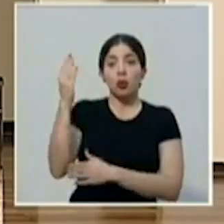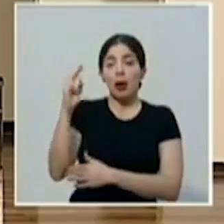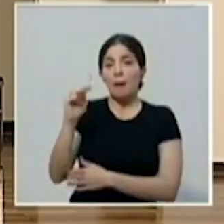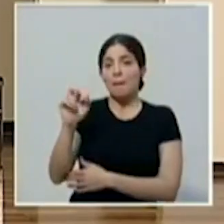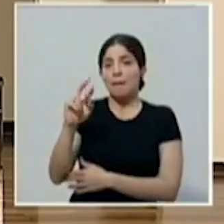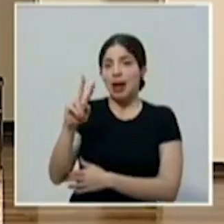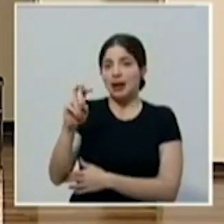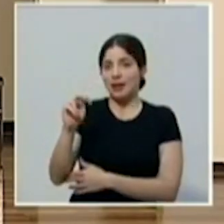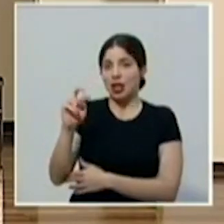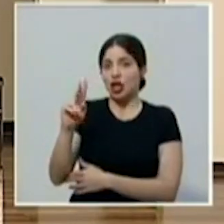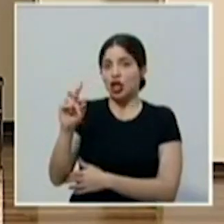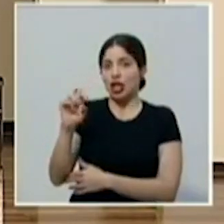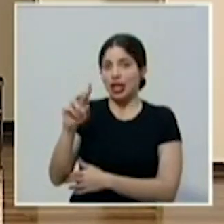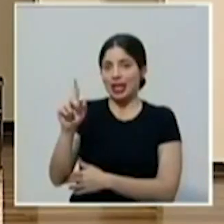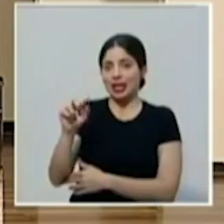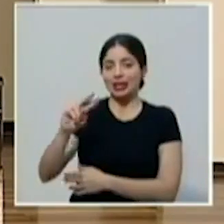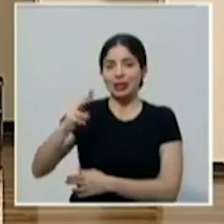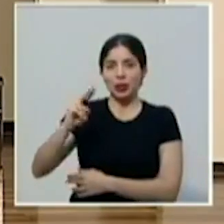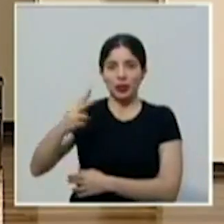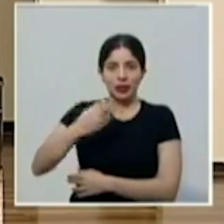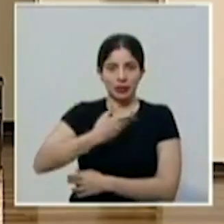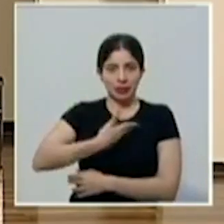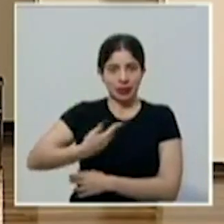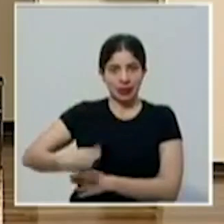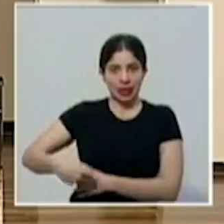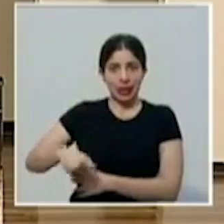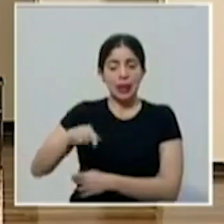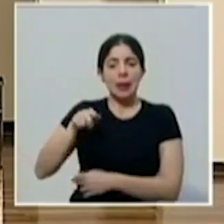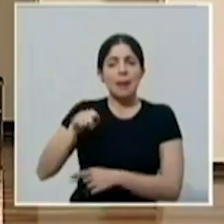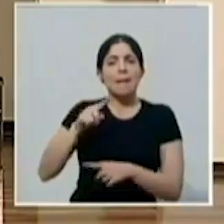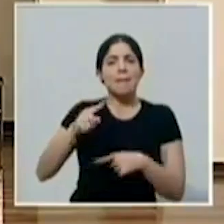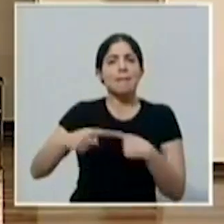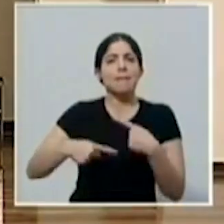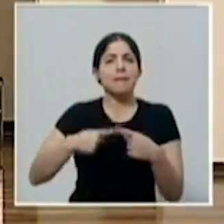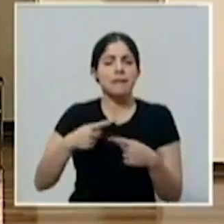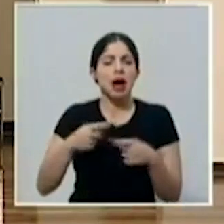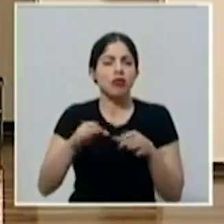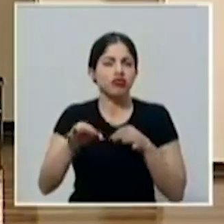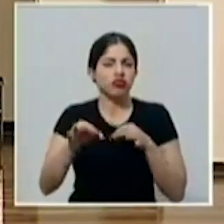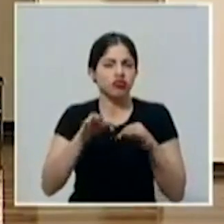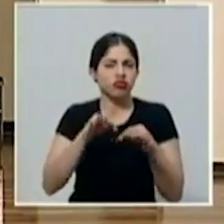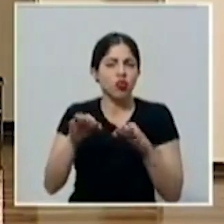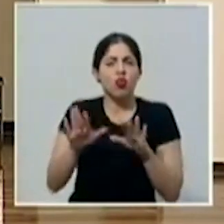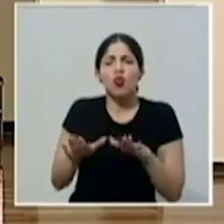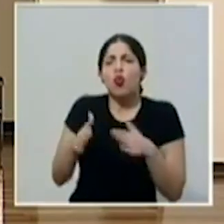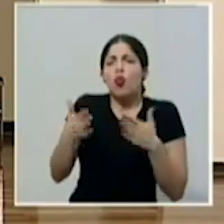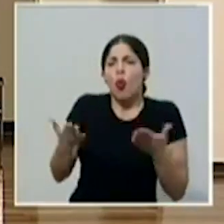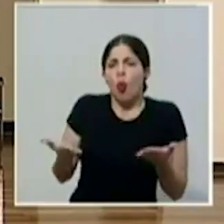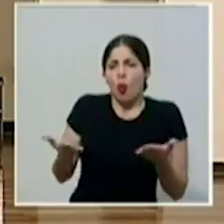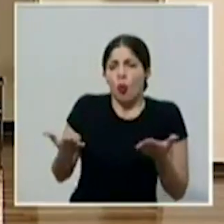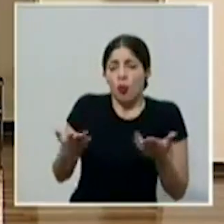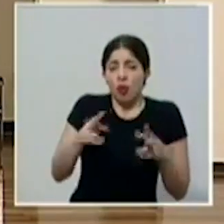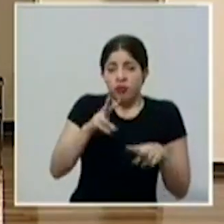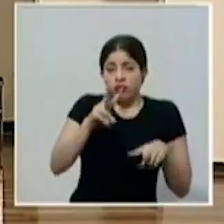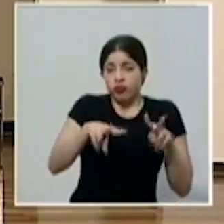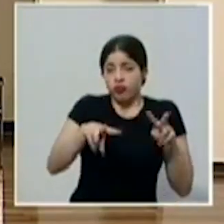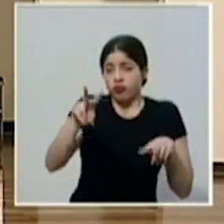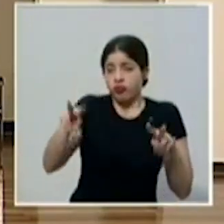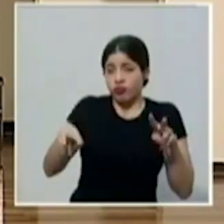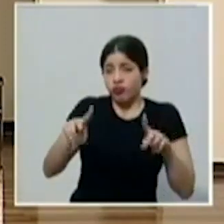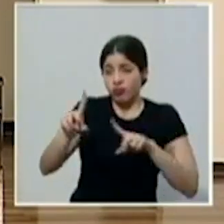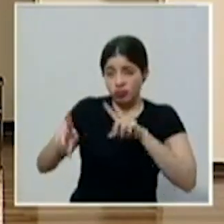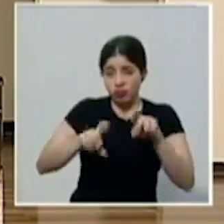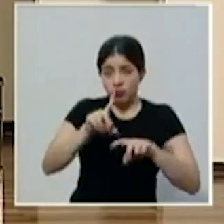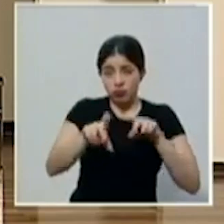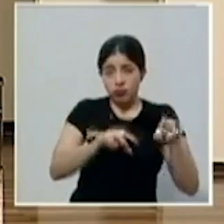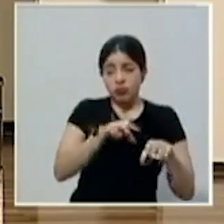Marvin Rodríguez, segundo vicepresidente de la República, que nos va también a detallar cómo en esta diversidad de consultas